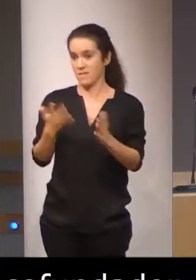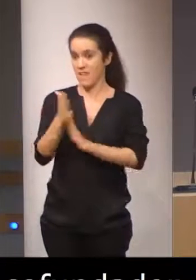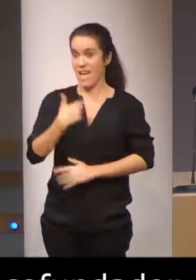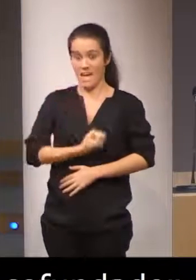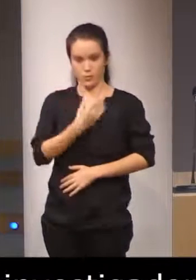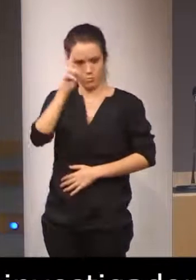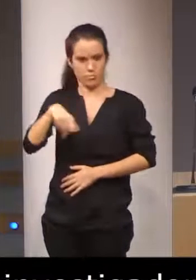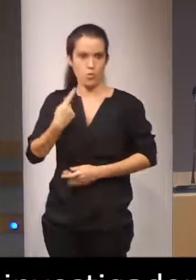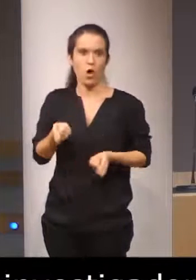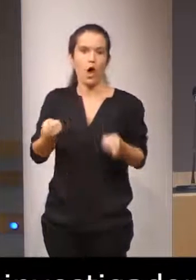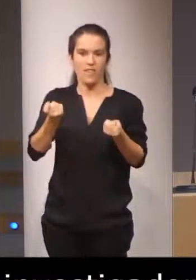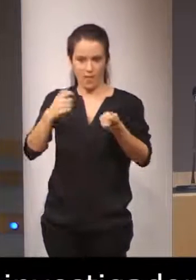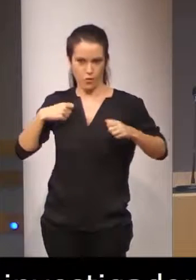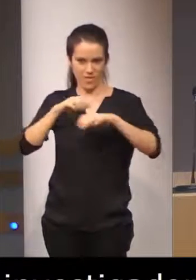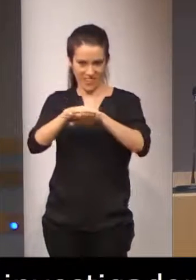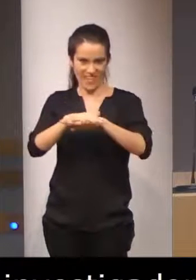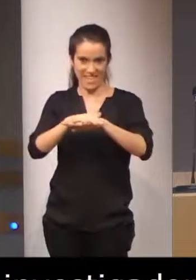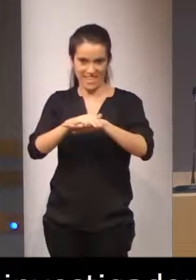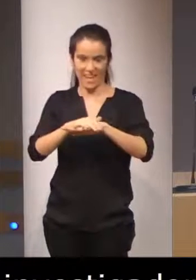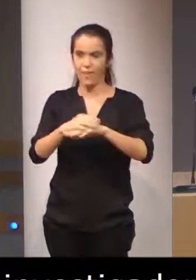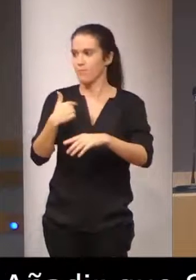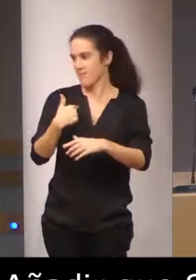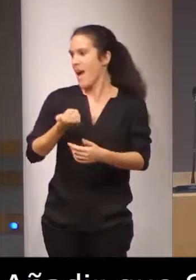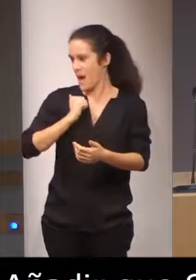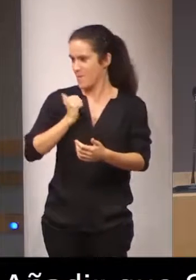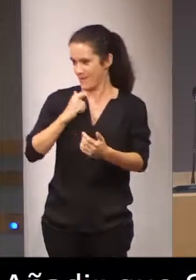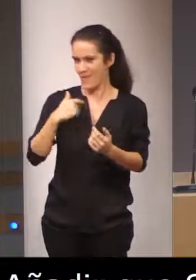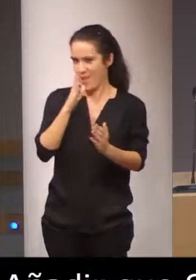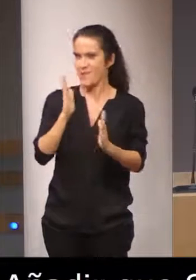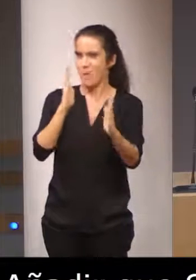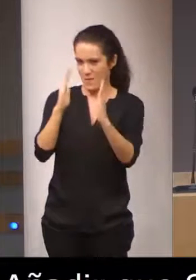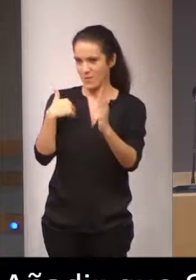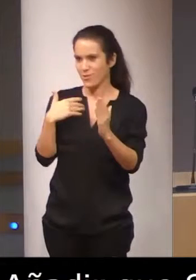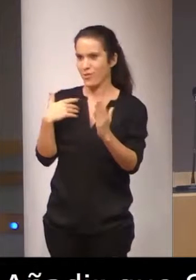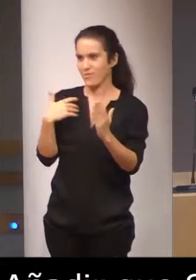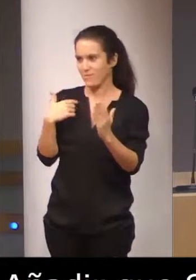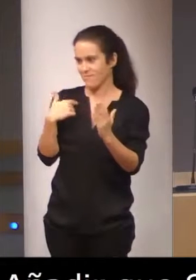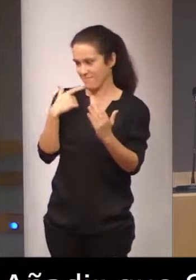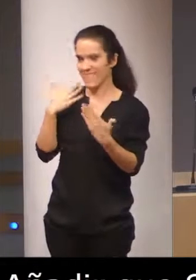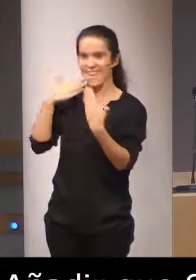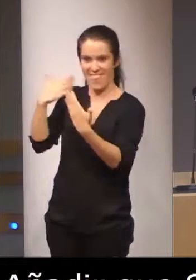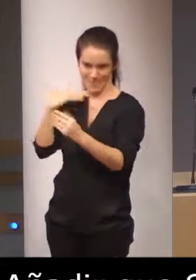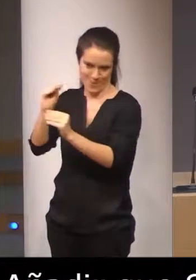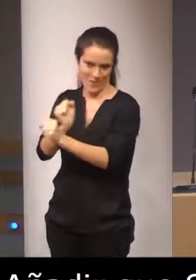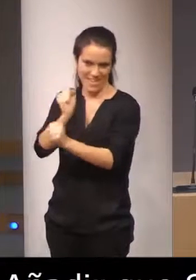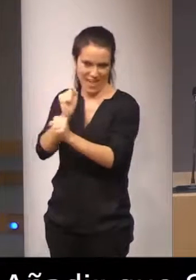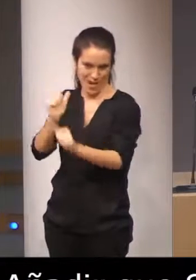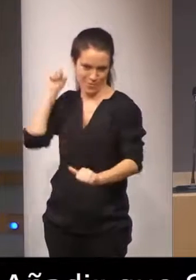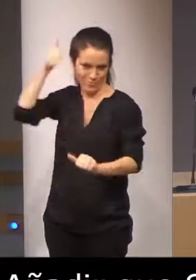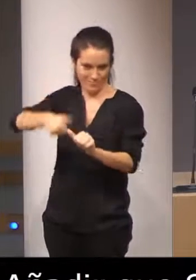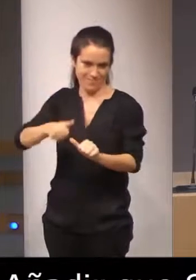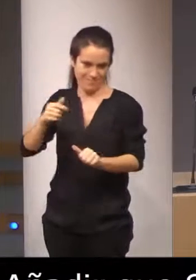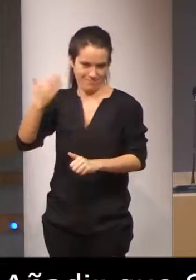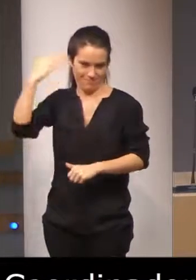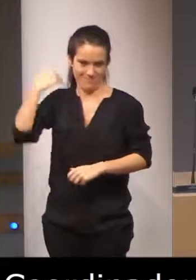coordinadores de la red y yo pues aprovecho la ocasión para agradecérselo, agradecerle el trabajo que realizó durante